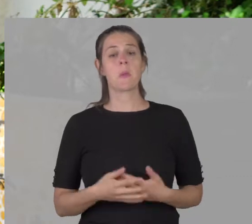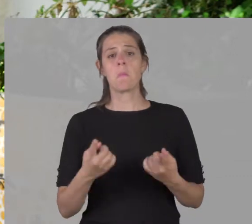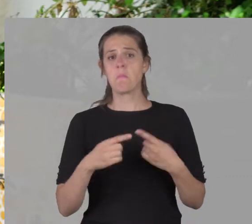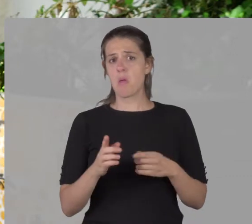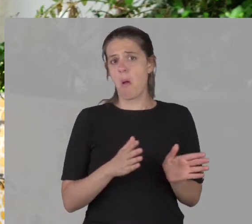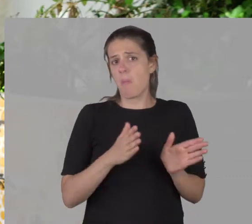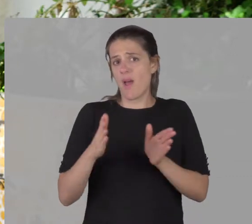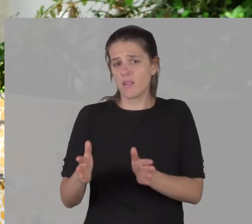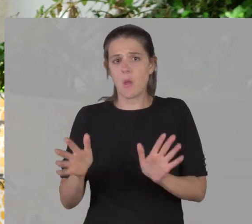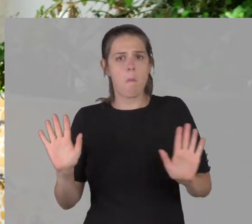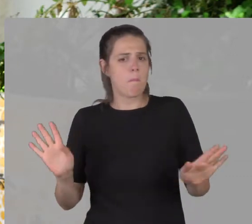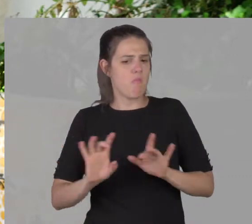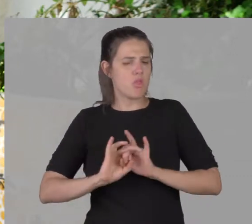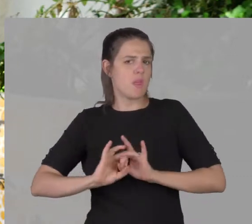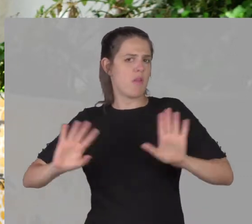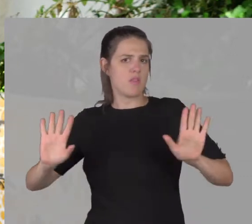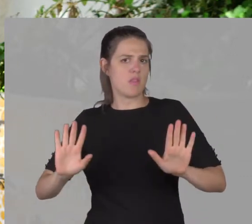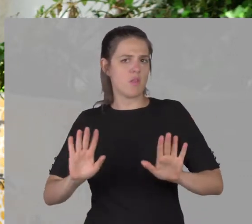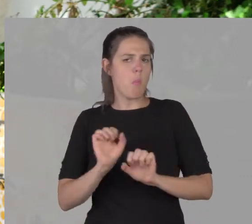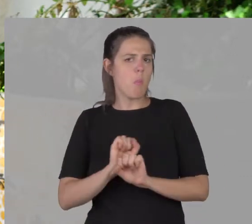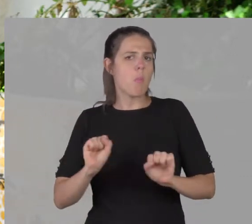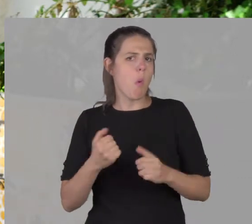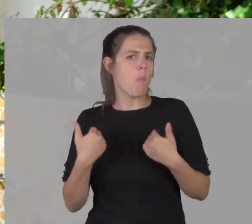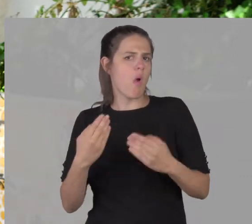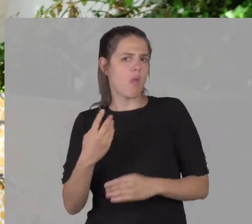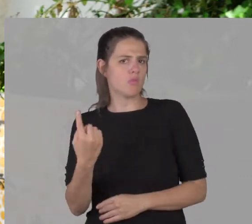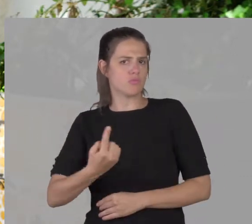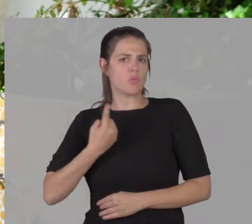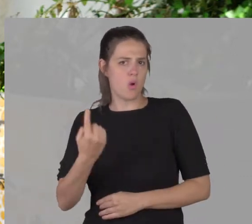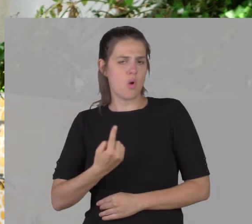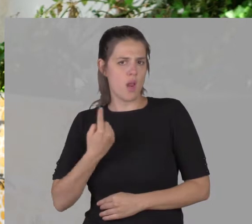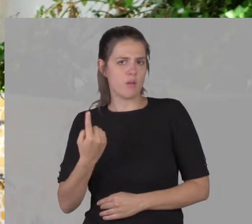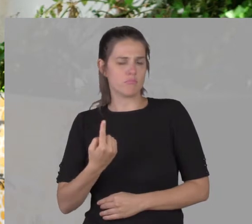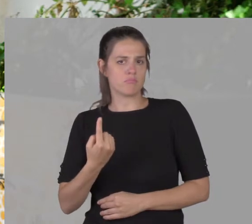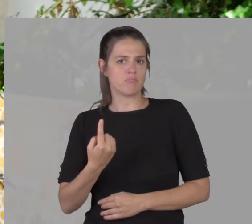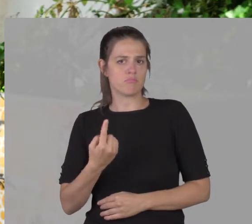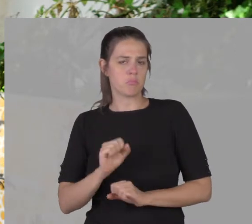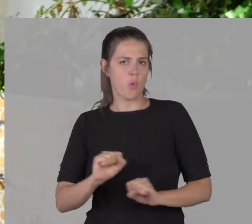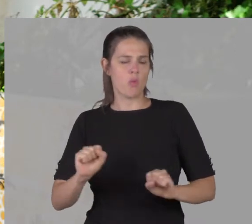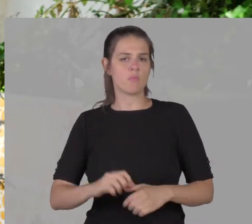pero en lo demás soy una persona autosuficiente, capaz de